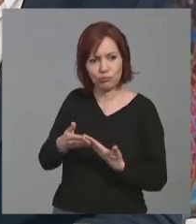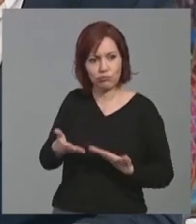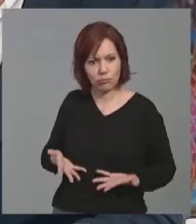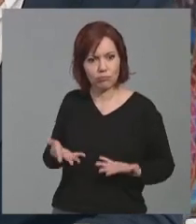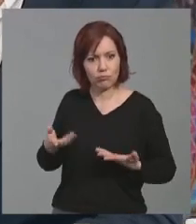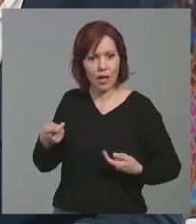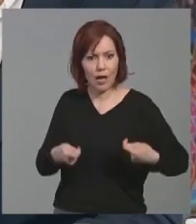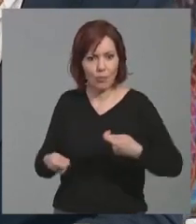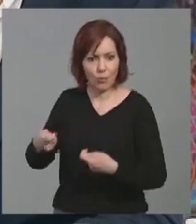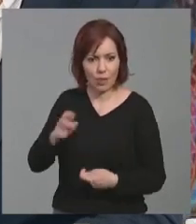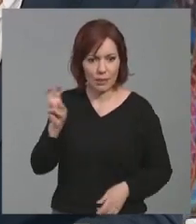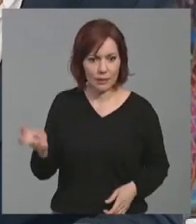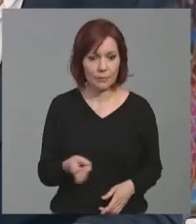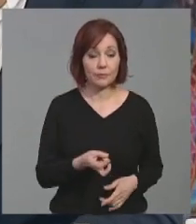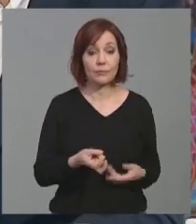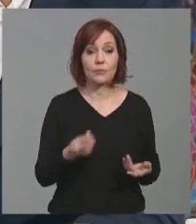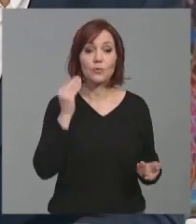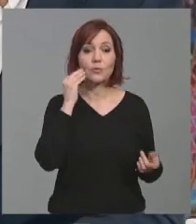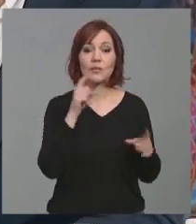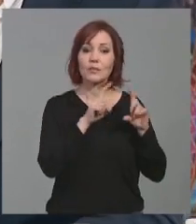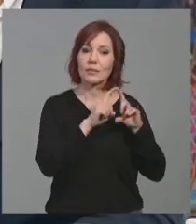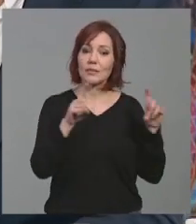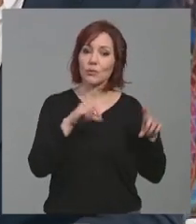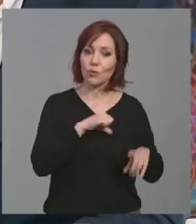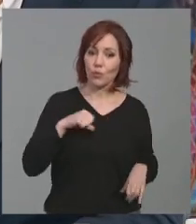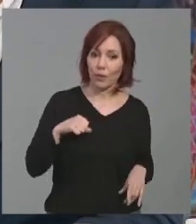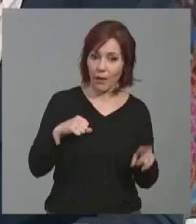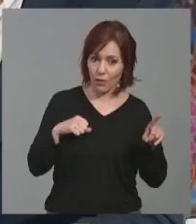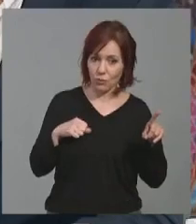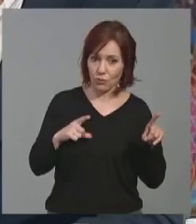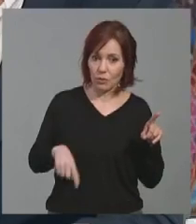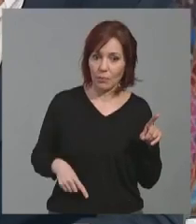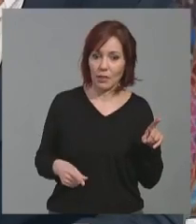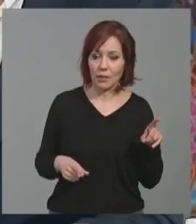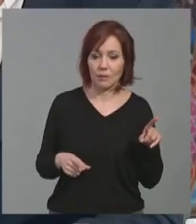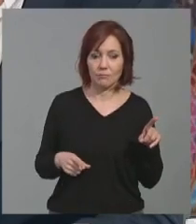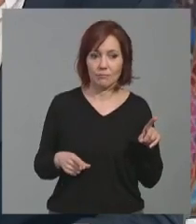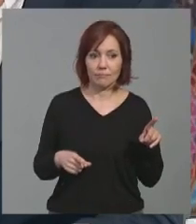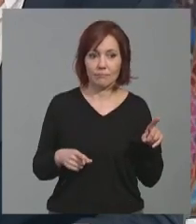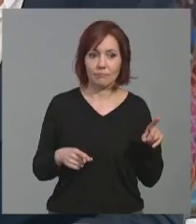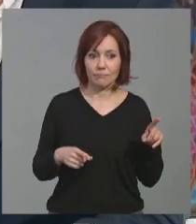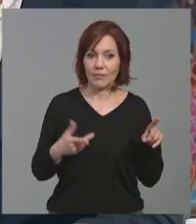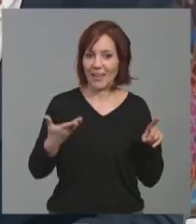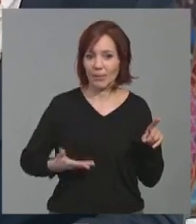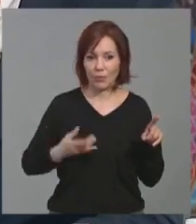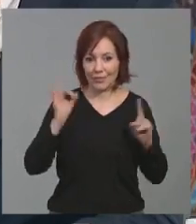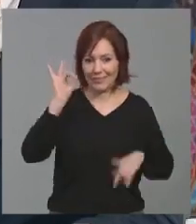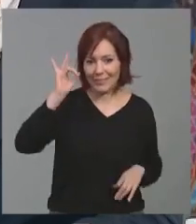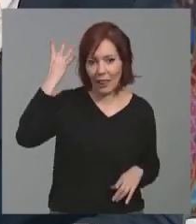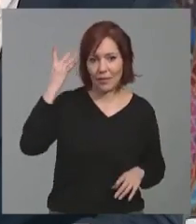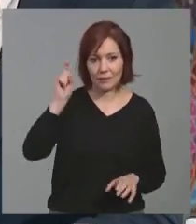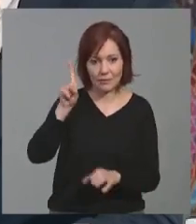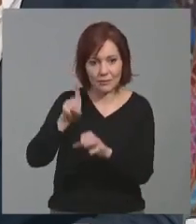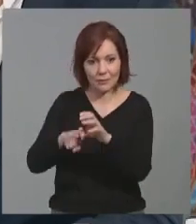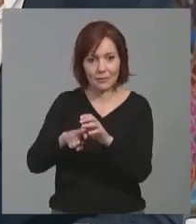en este año jubilar, y teniendo los focos, yo espero que también tome la iniciativa y,